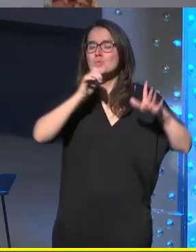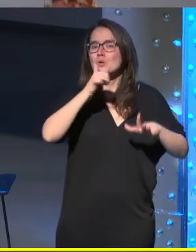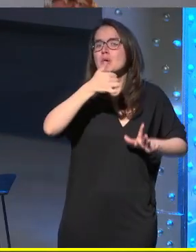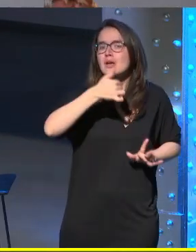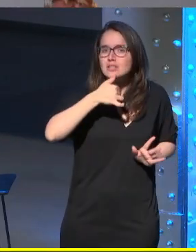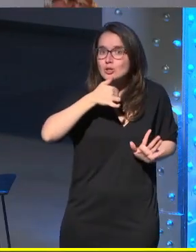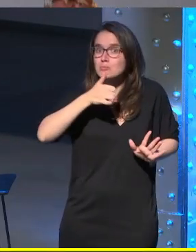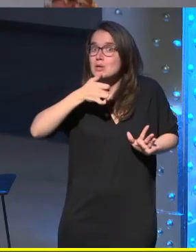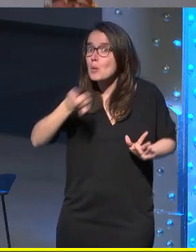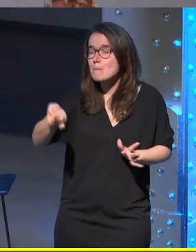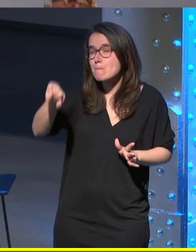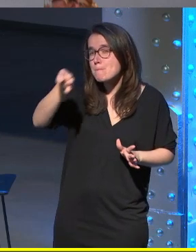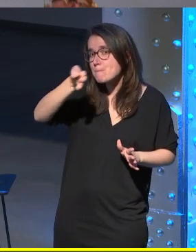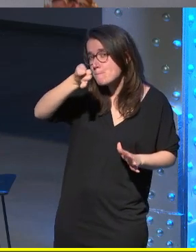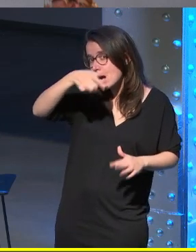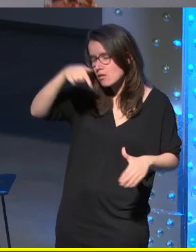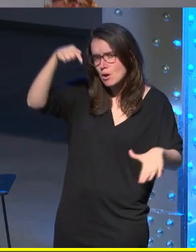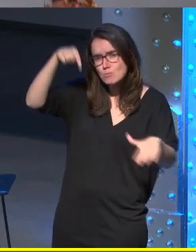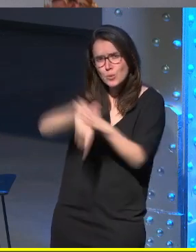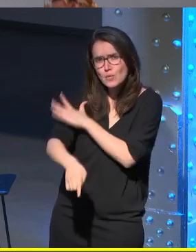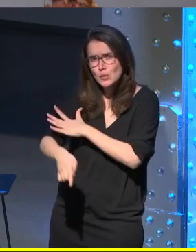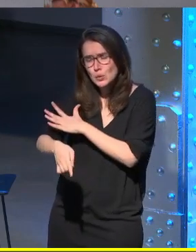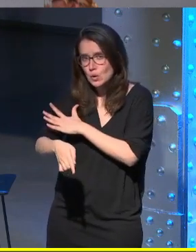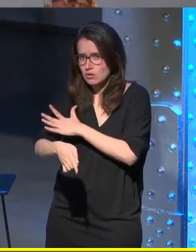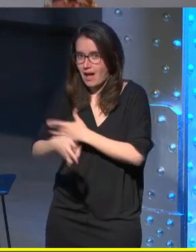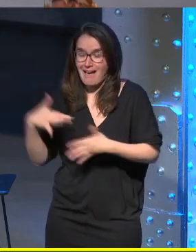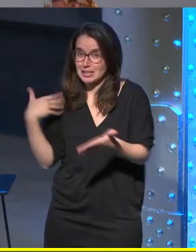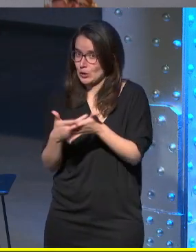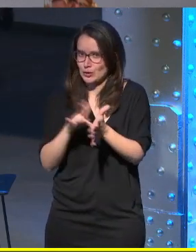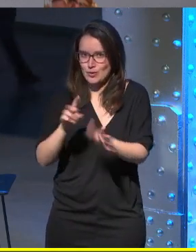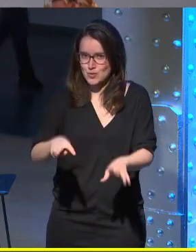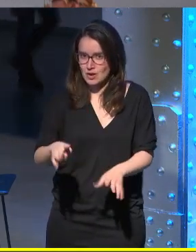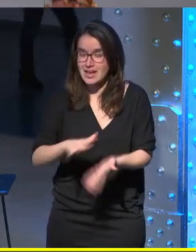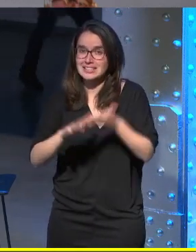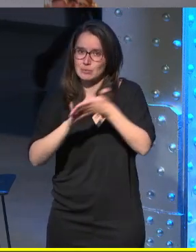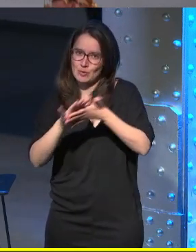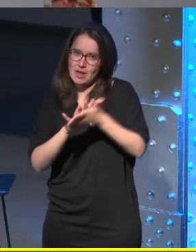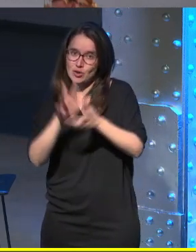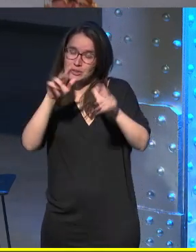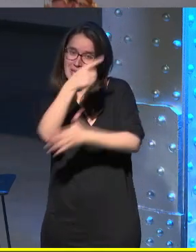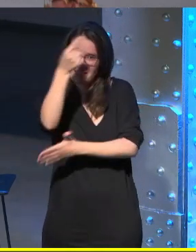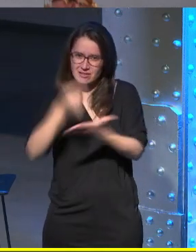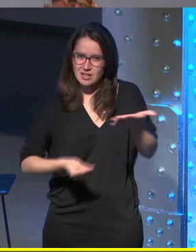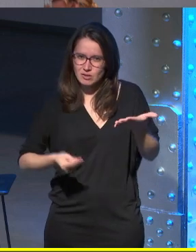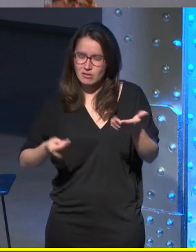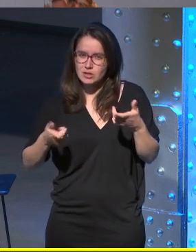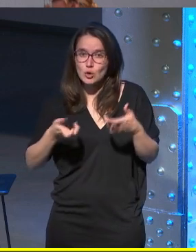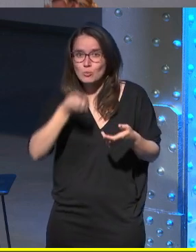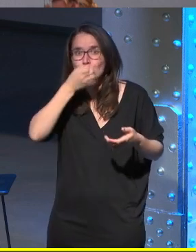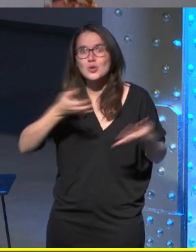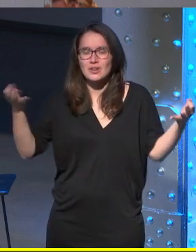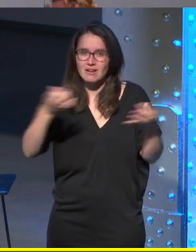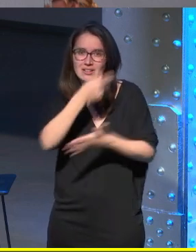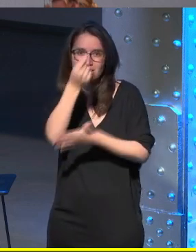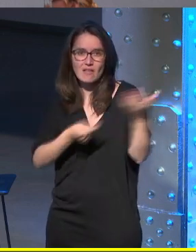promete un nivel de inmersión nunca visto y ya que estamos hablando de diseño estas gafas lo bueno que tienen es que están